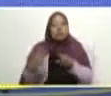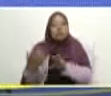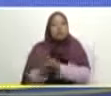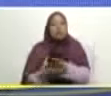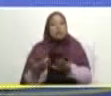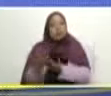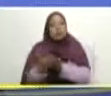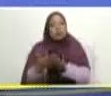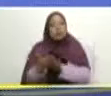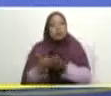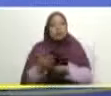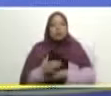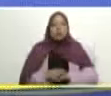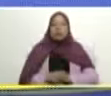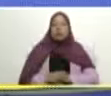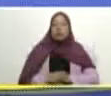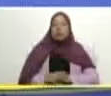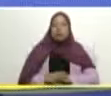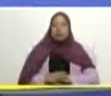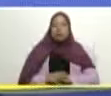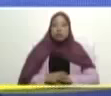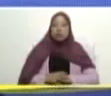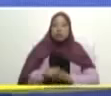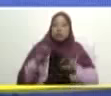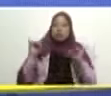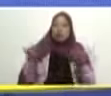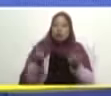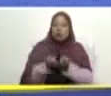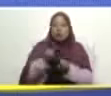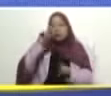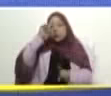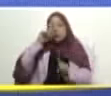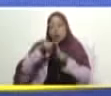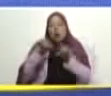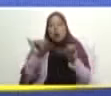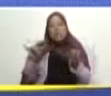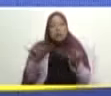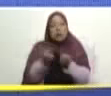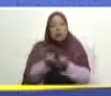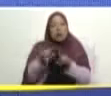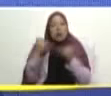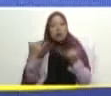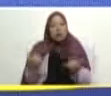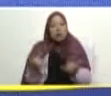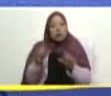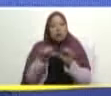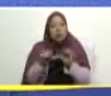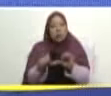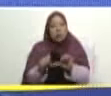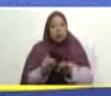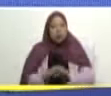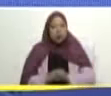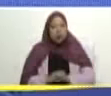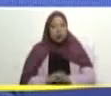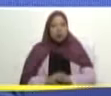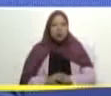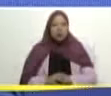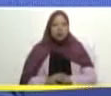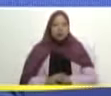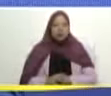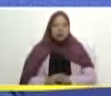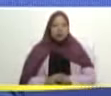vamos avanzando en esa dirección en esa dirección de manera permanente por ejemplo aquí está